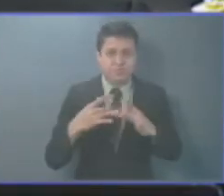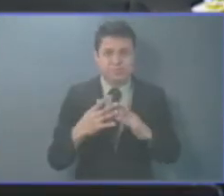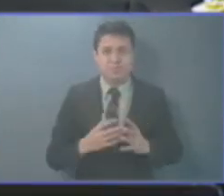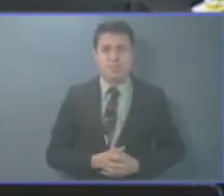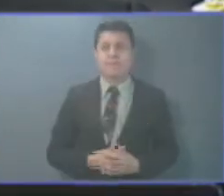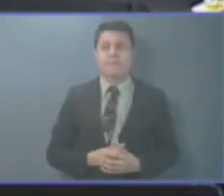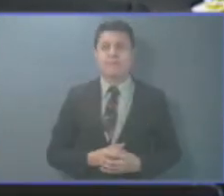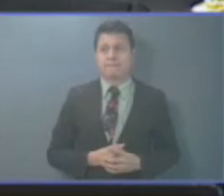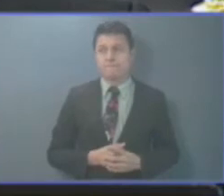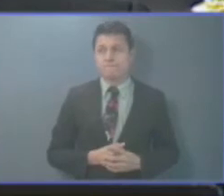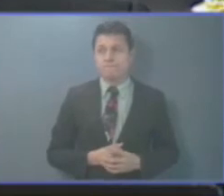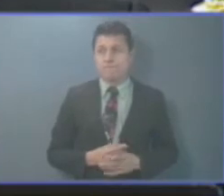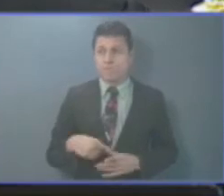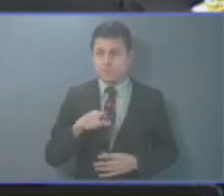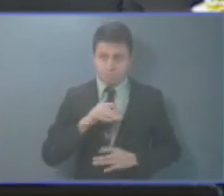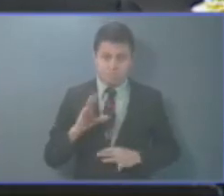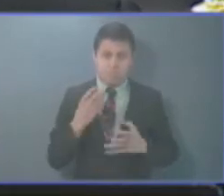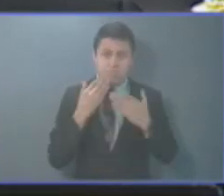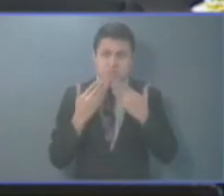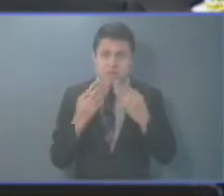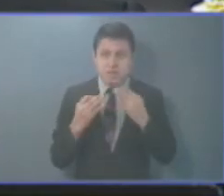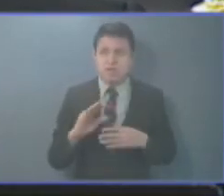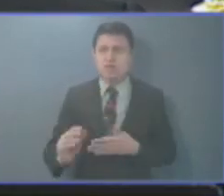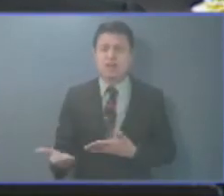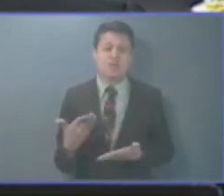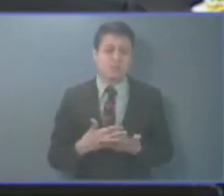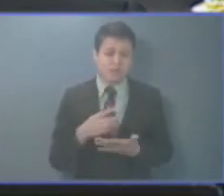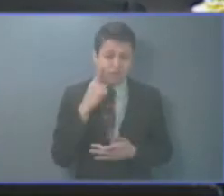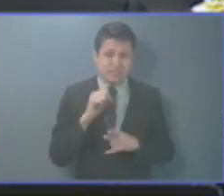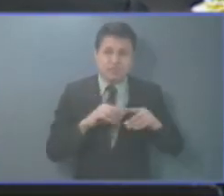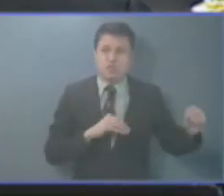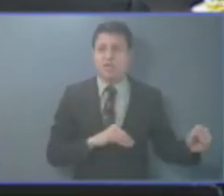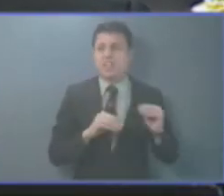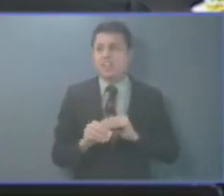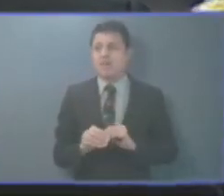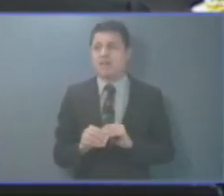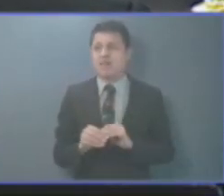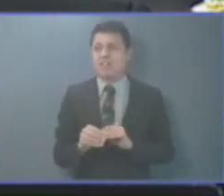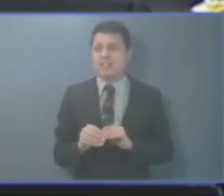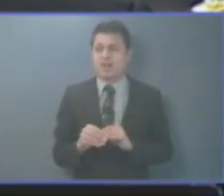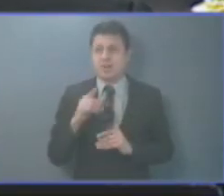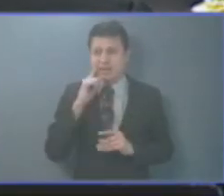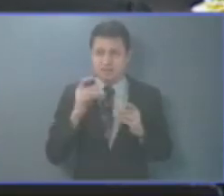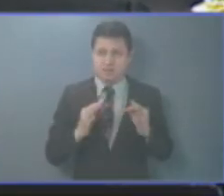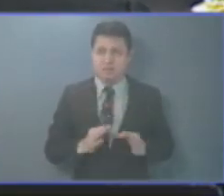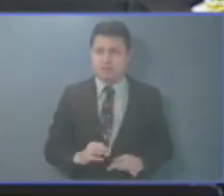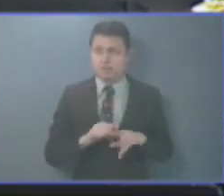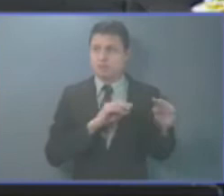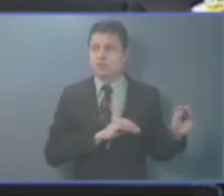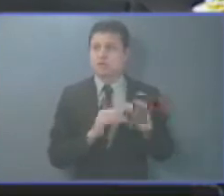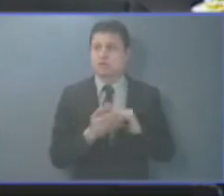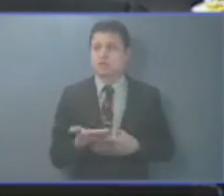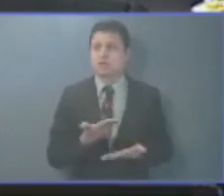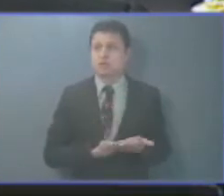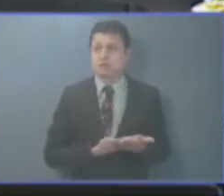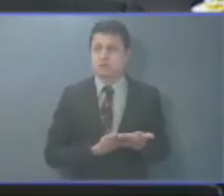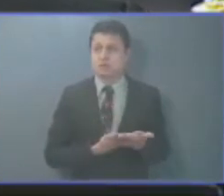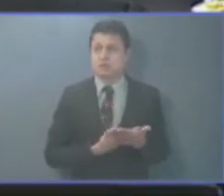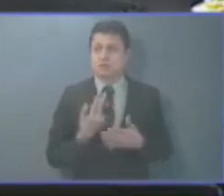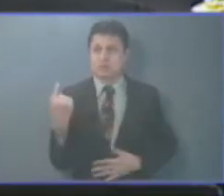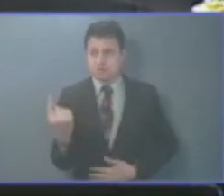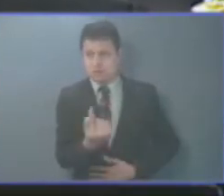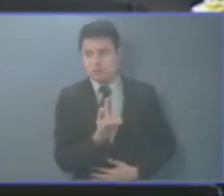siendo un hecho histórico, quiero dar algunas pinceladas sobre la historia, sobre las personas que